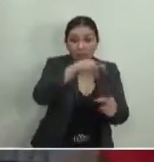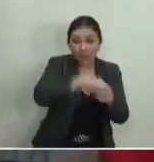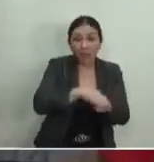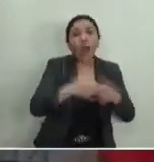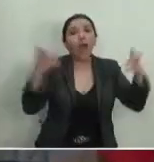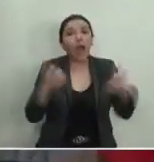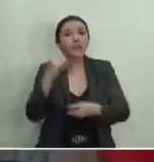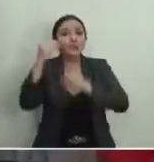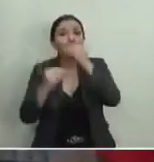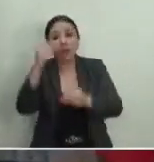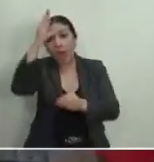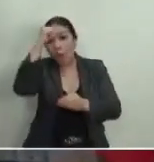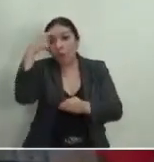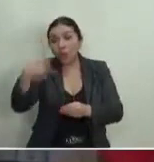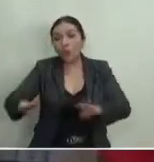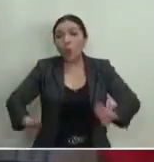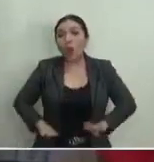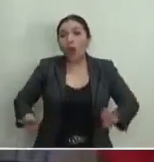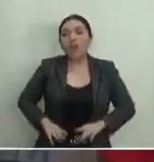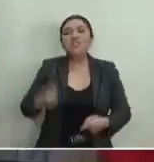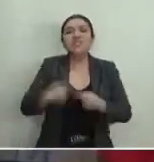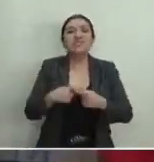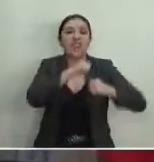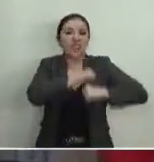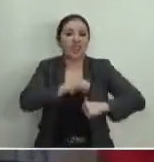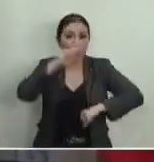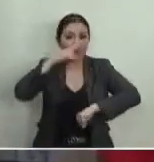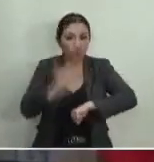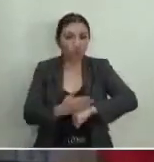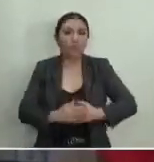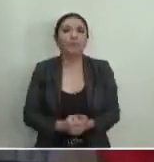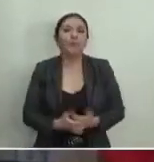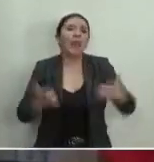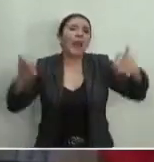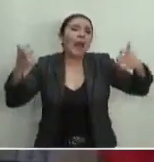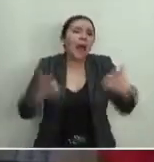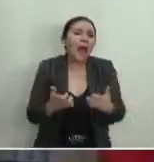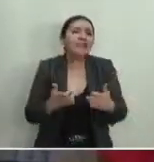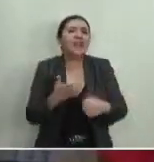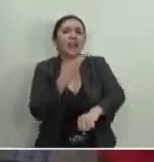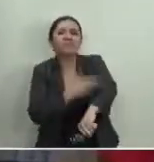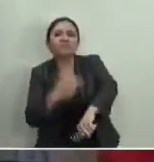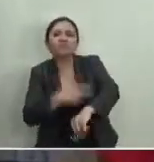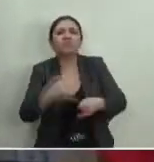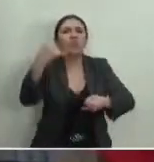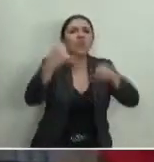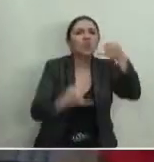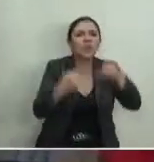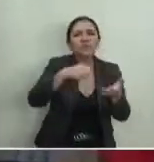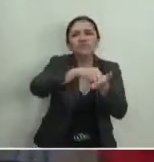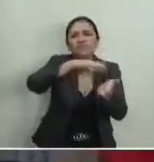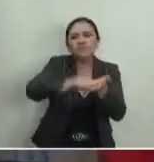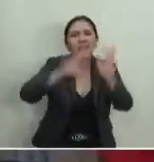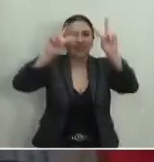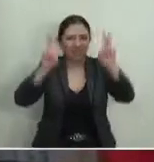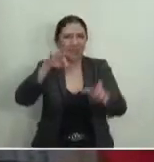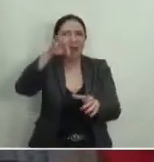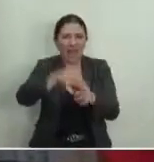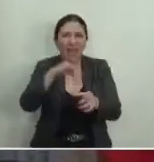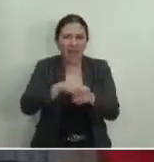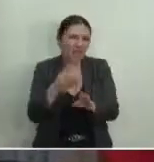jurisdicción, acorde a las competencias de la autoridad. El desarrollo jurisprudencial que se ha dado en materia electoral